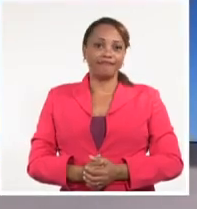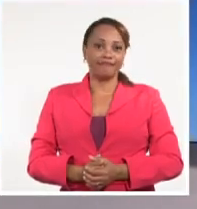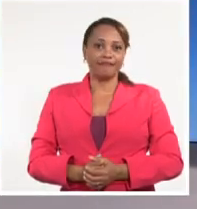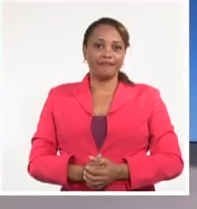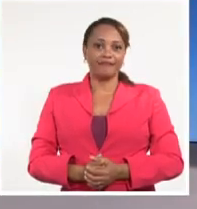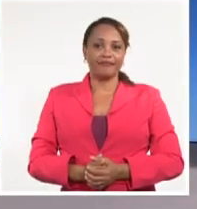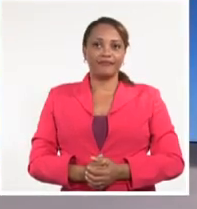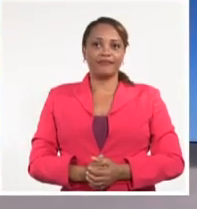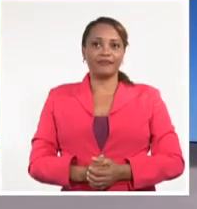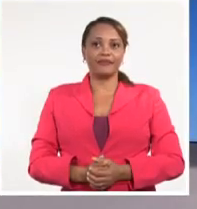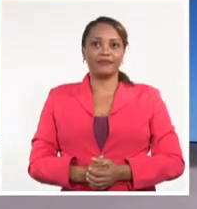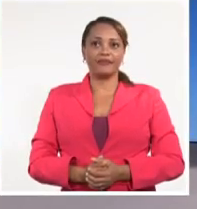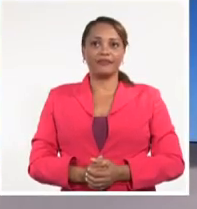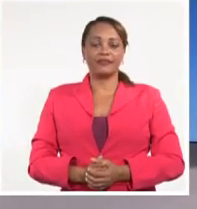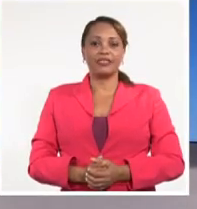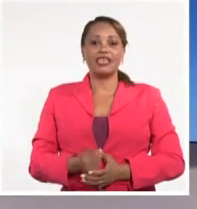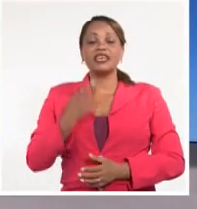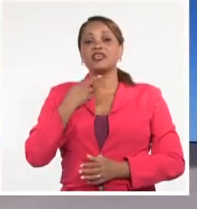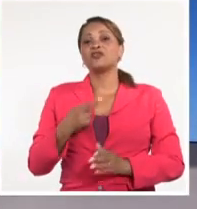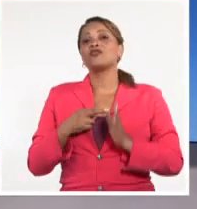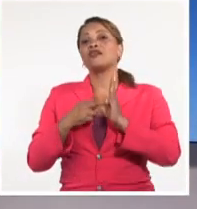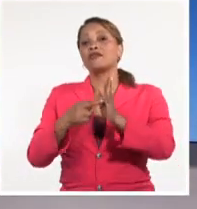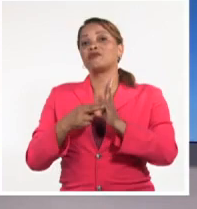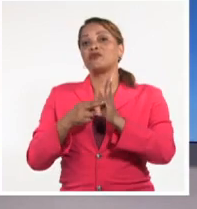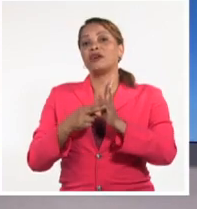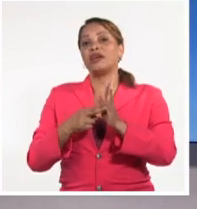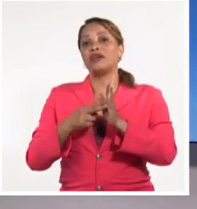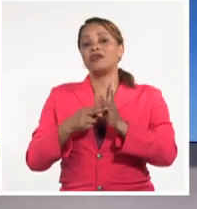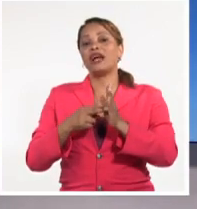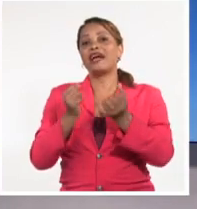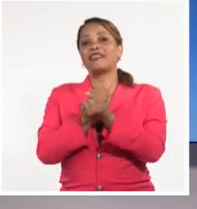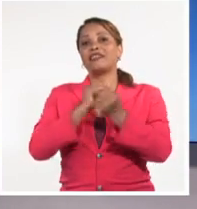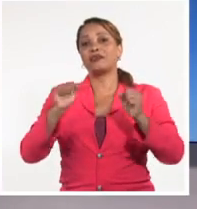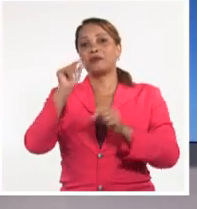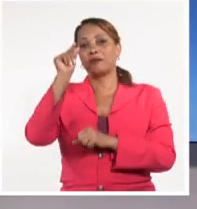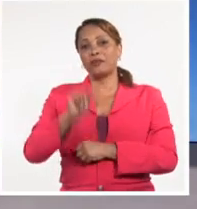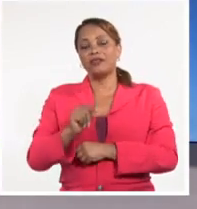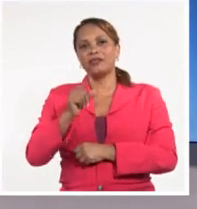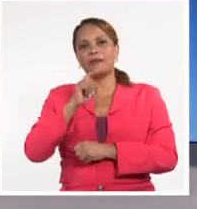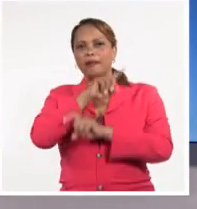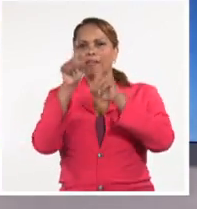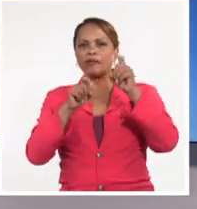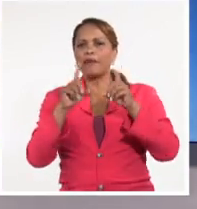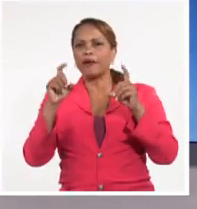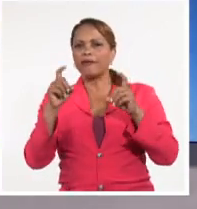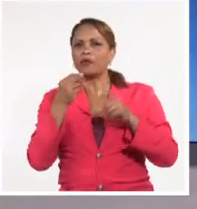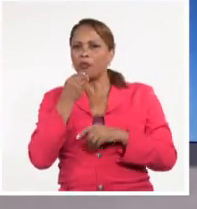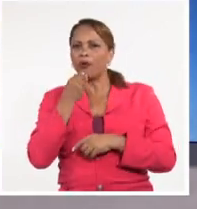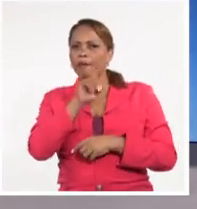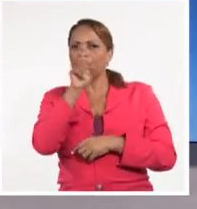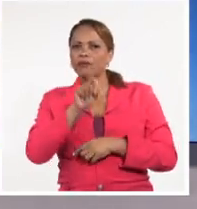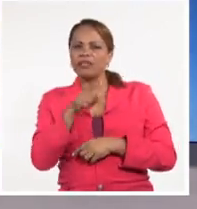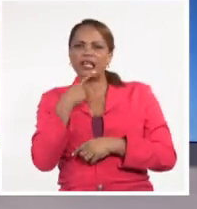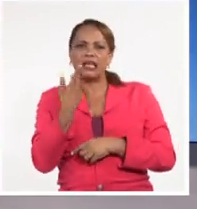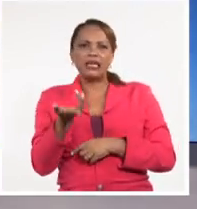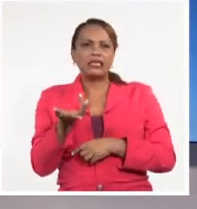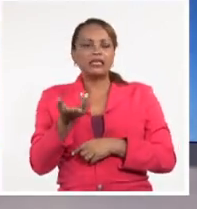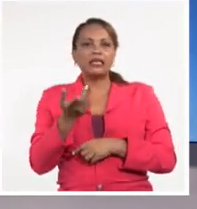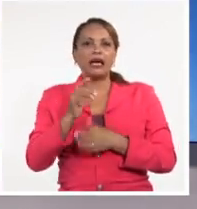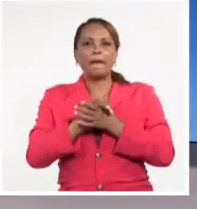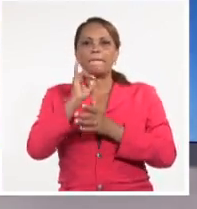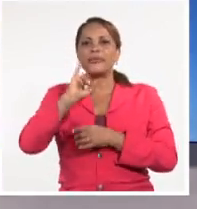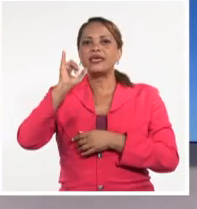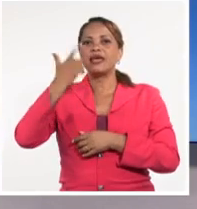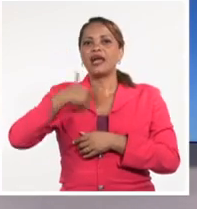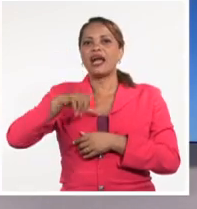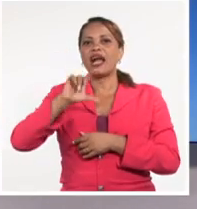Sugeriría a los terroristas digitales preguntar a Mijail Sánchez por la foto. Si pudieran preguntarle, por ejemplo, a Mijail, la foto